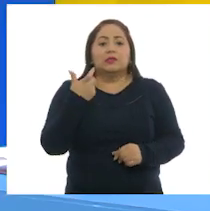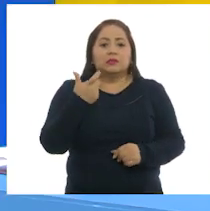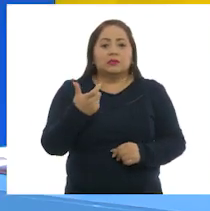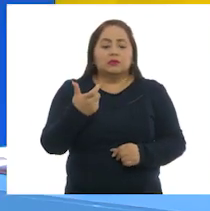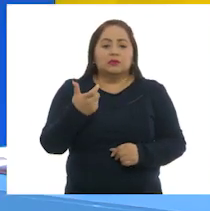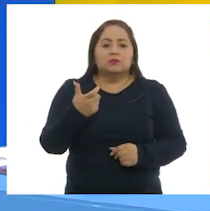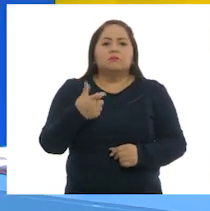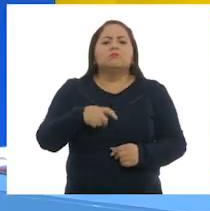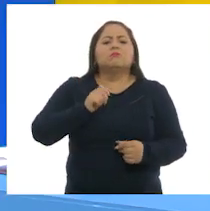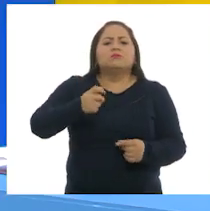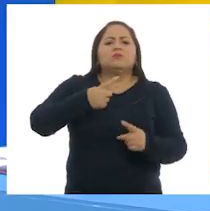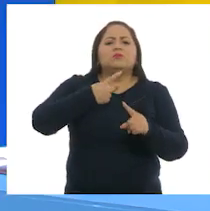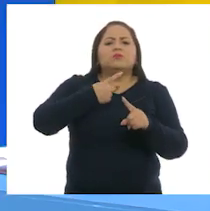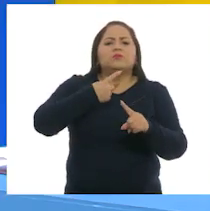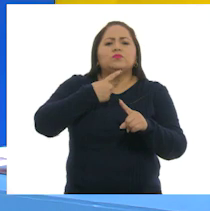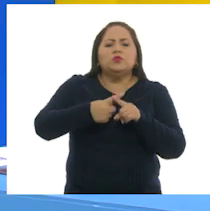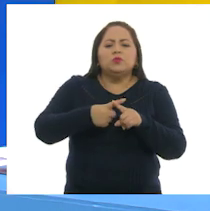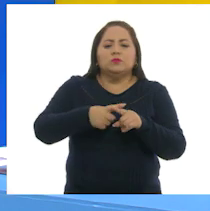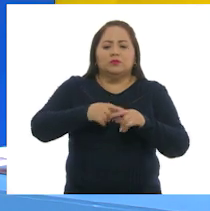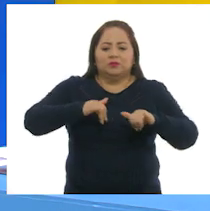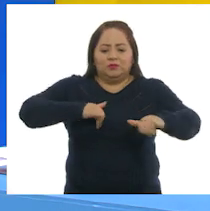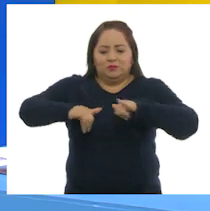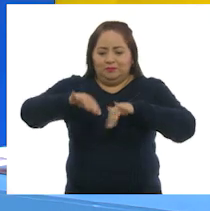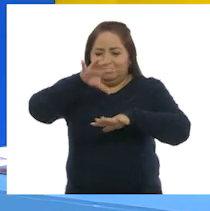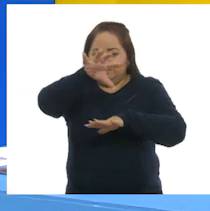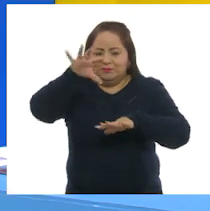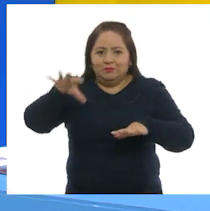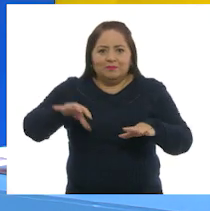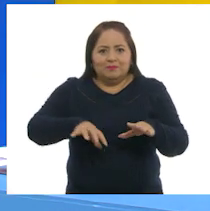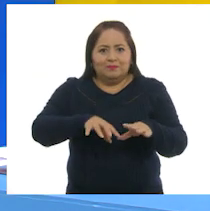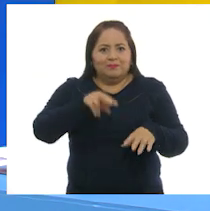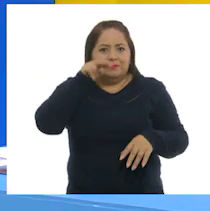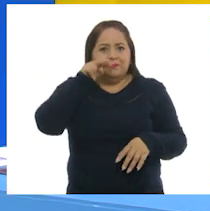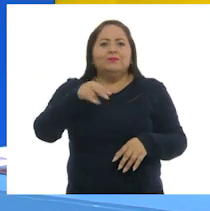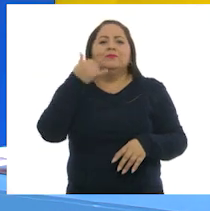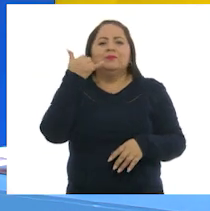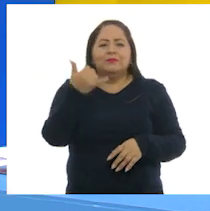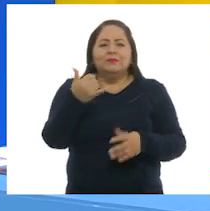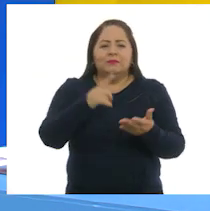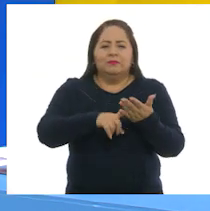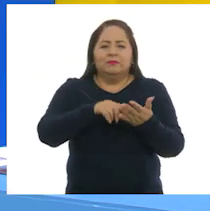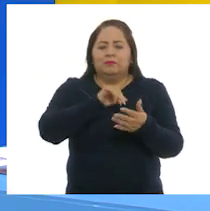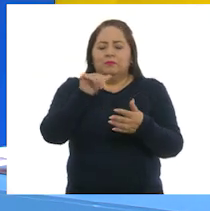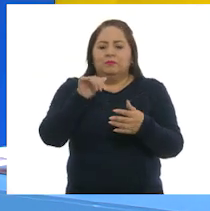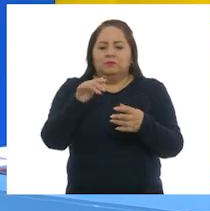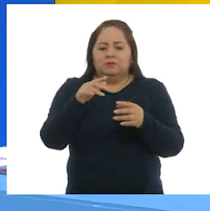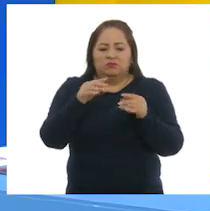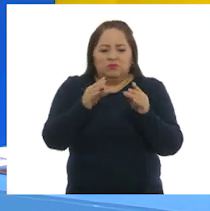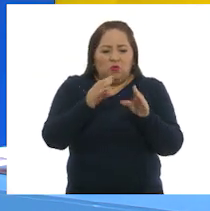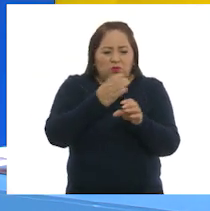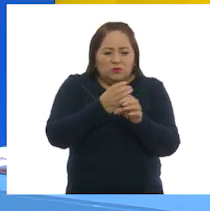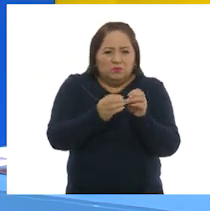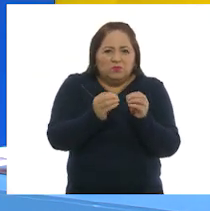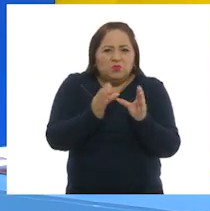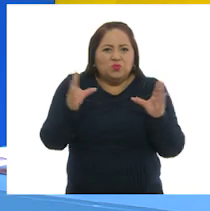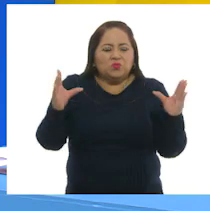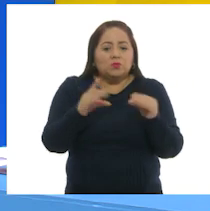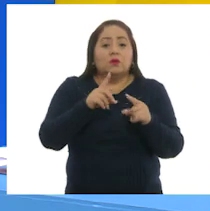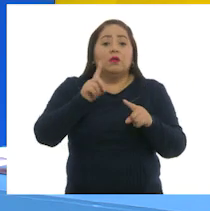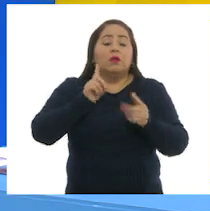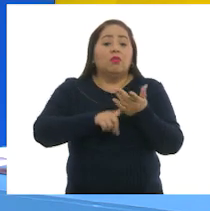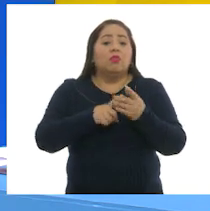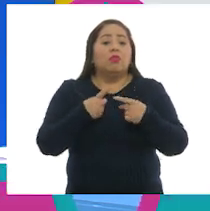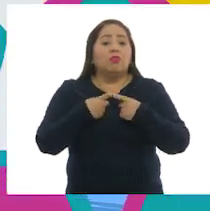están influenciadas por las condiciones geográficas y por lo tanto, las especies y volúmenes de producción son